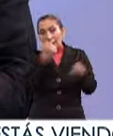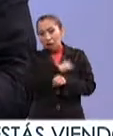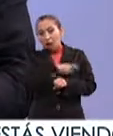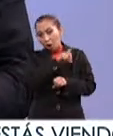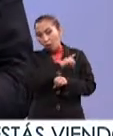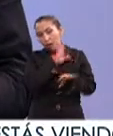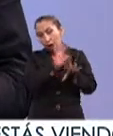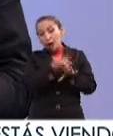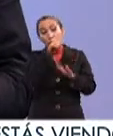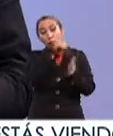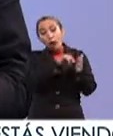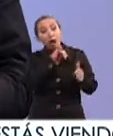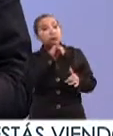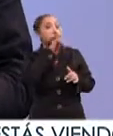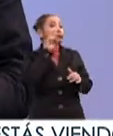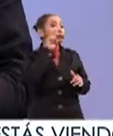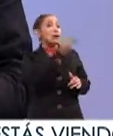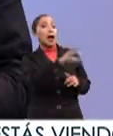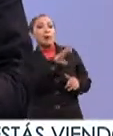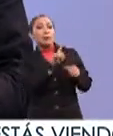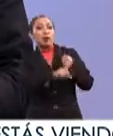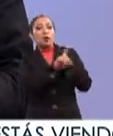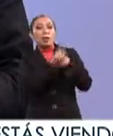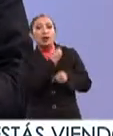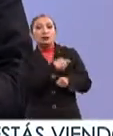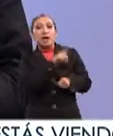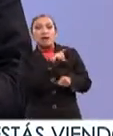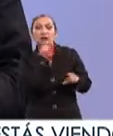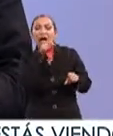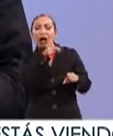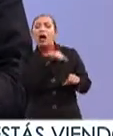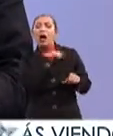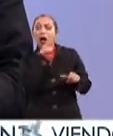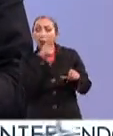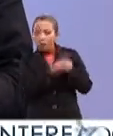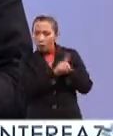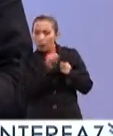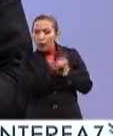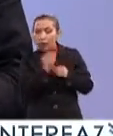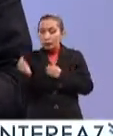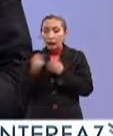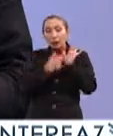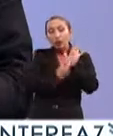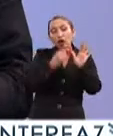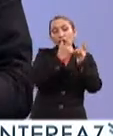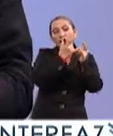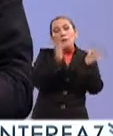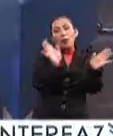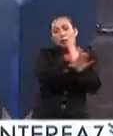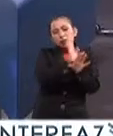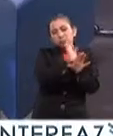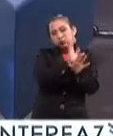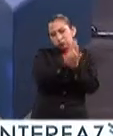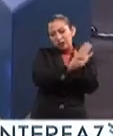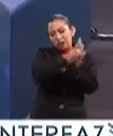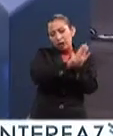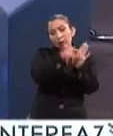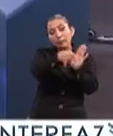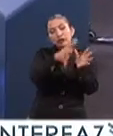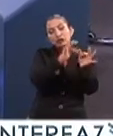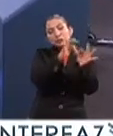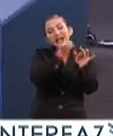de salud, sobre todo en lugares donde tenemos problemas de salud focalizados, llevamos cápsulas de prevención para que las personas